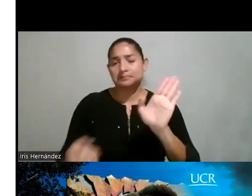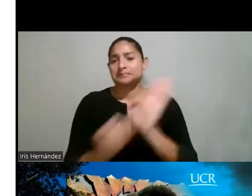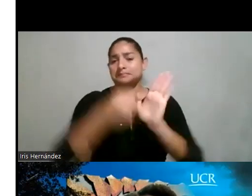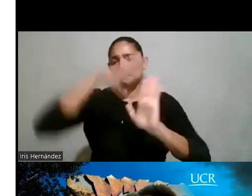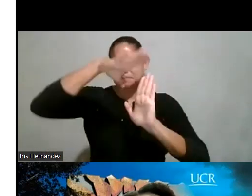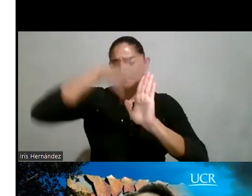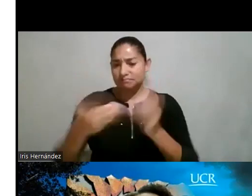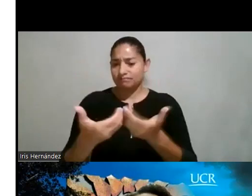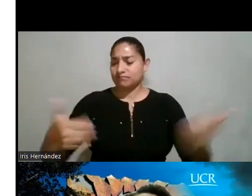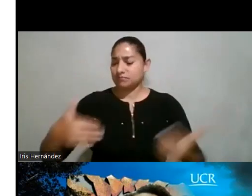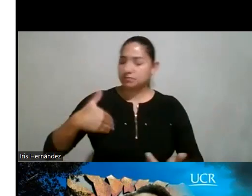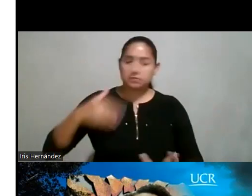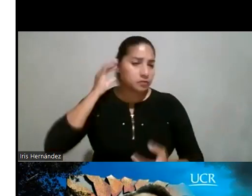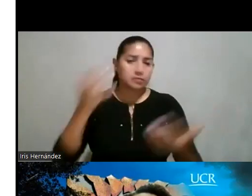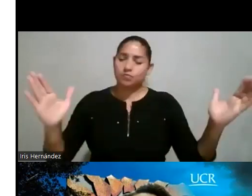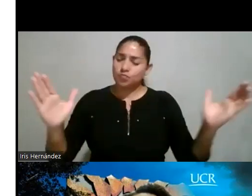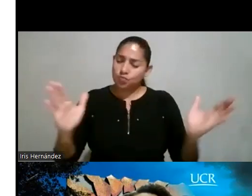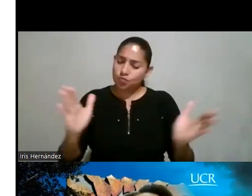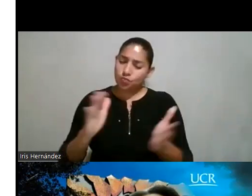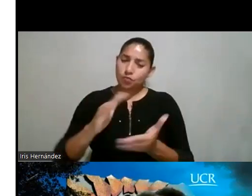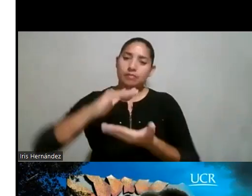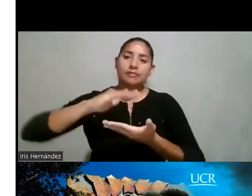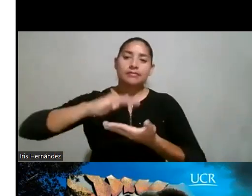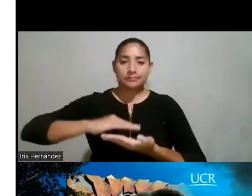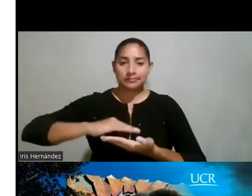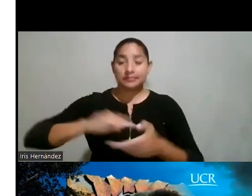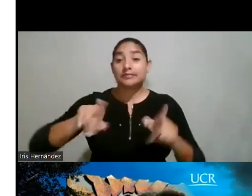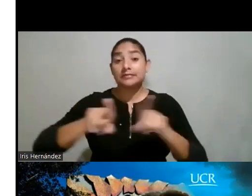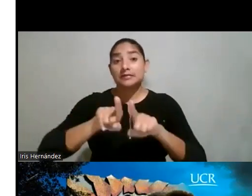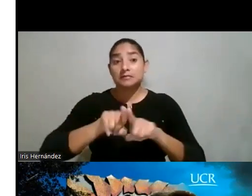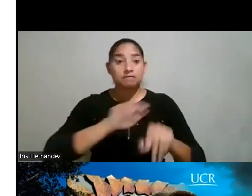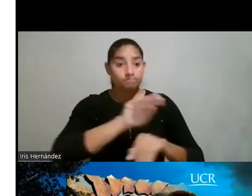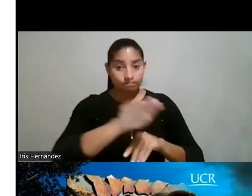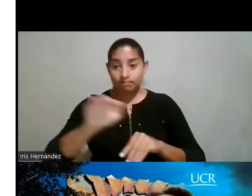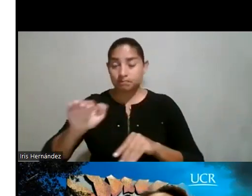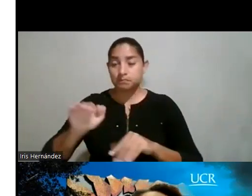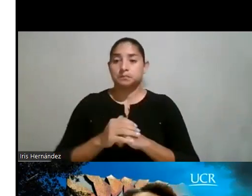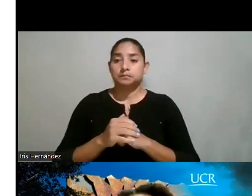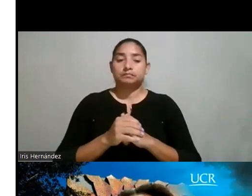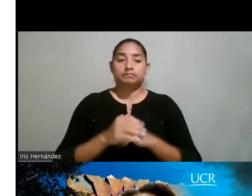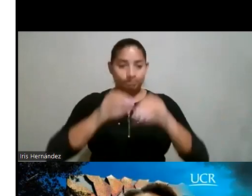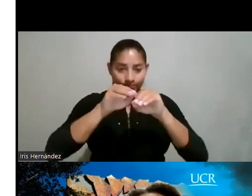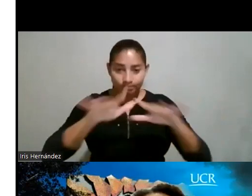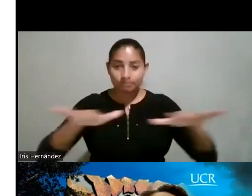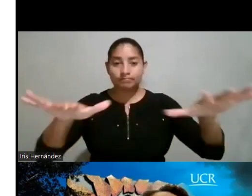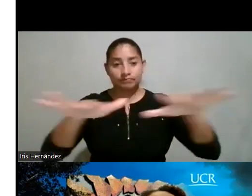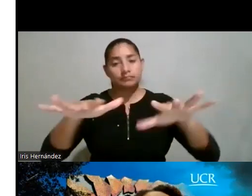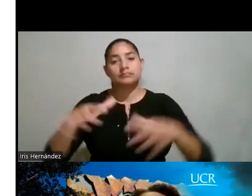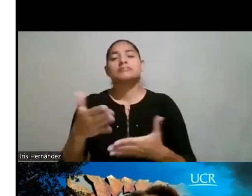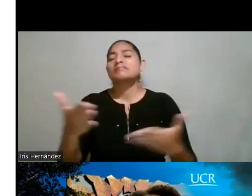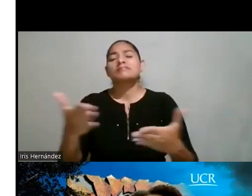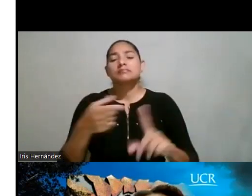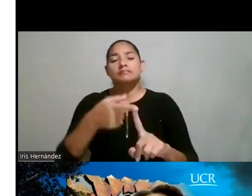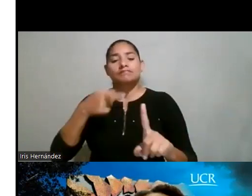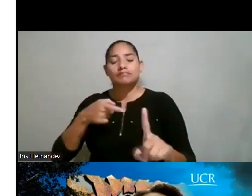brechas de género, ¿verdad? Y aquí también lo hago extensivo, incluso desde el